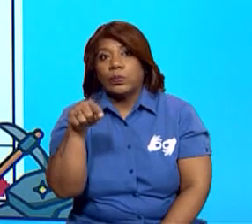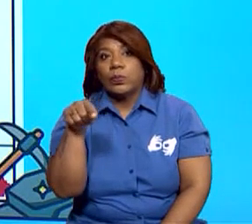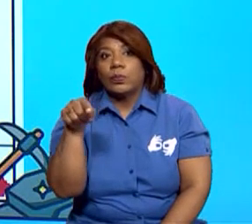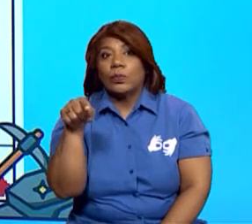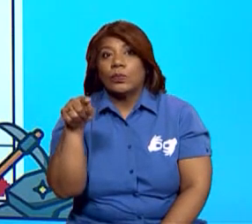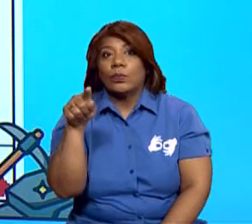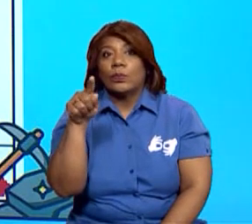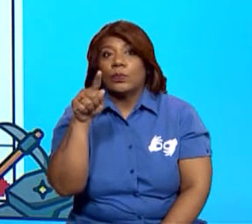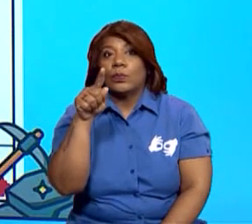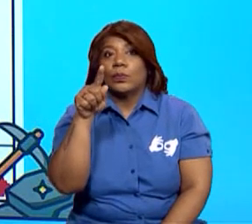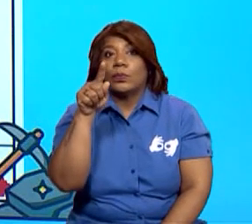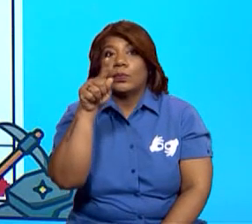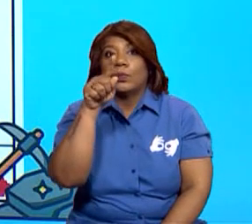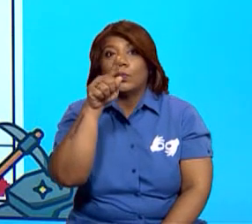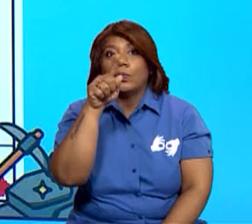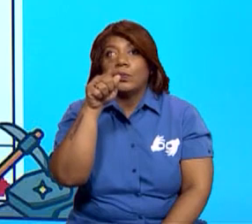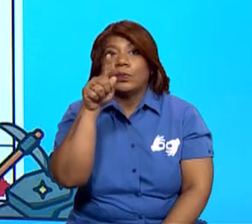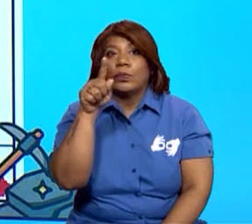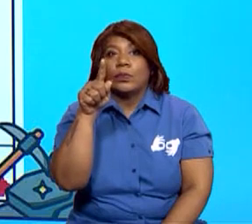Vamos a ver.